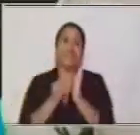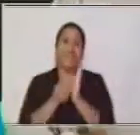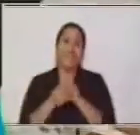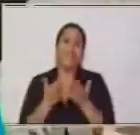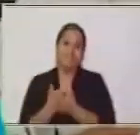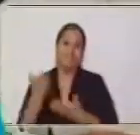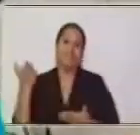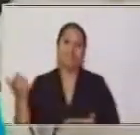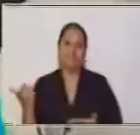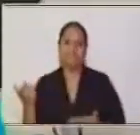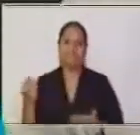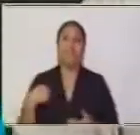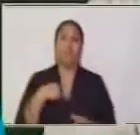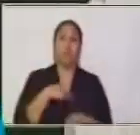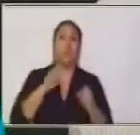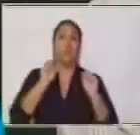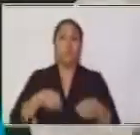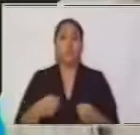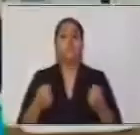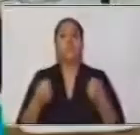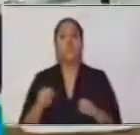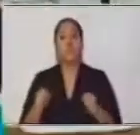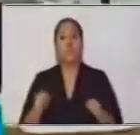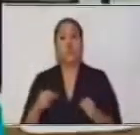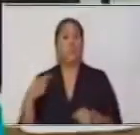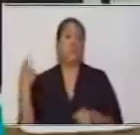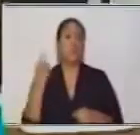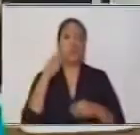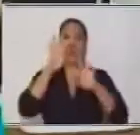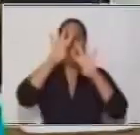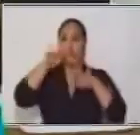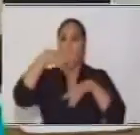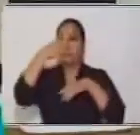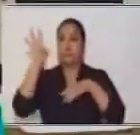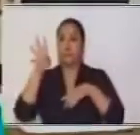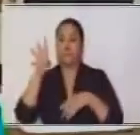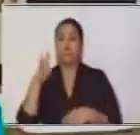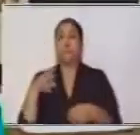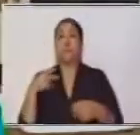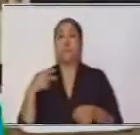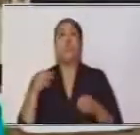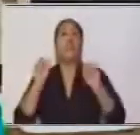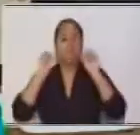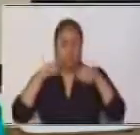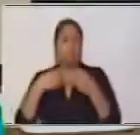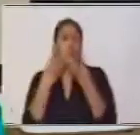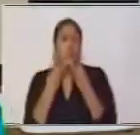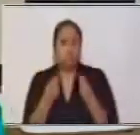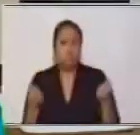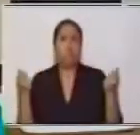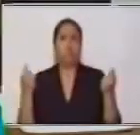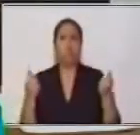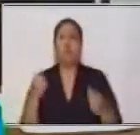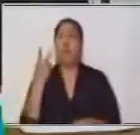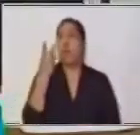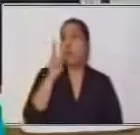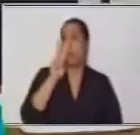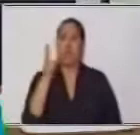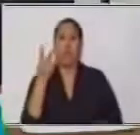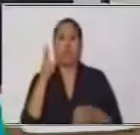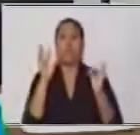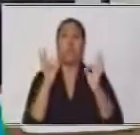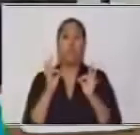Podemos hacerlo, toda tabla, toda tabla de proporcionalidad, se puede resolver de dos maneras. Entonces,